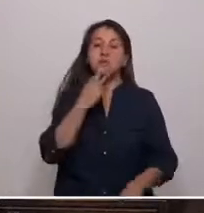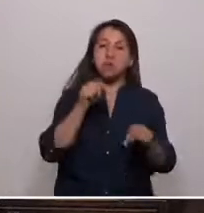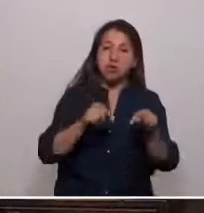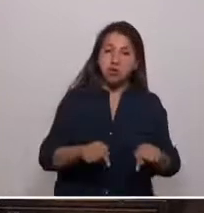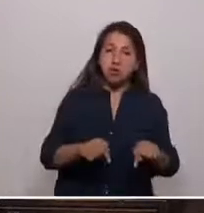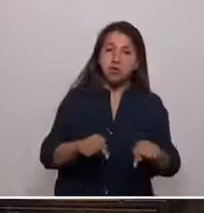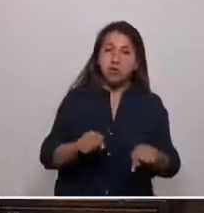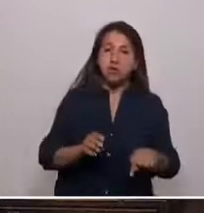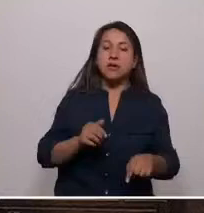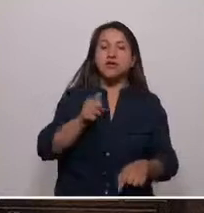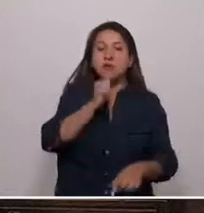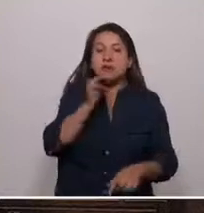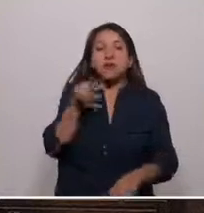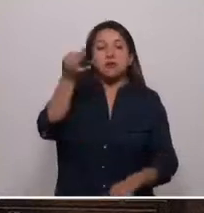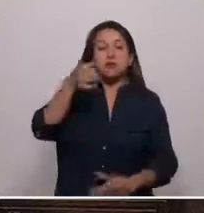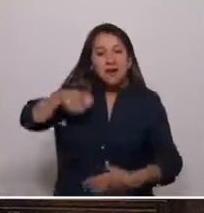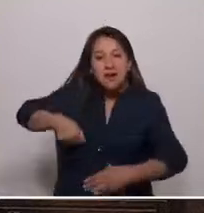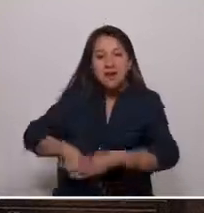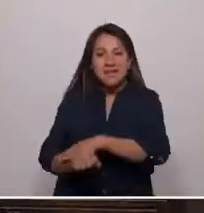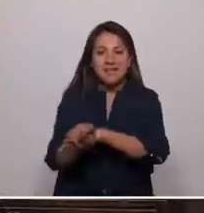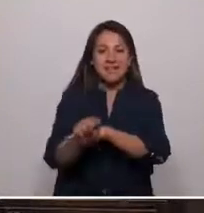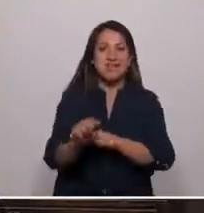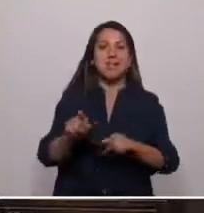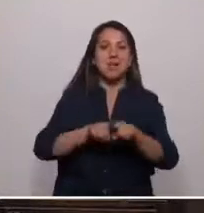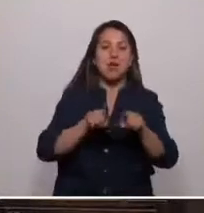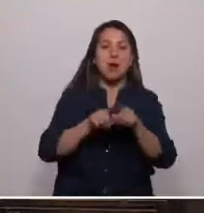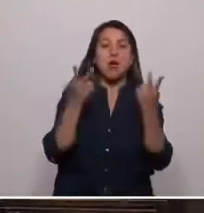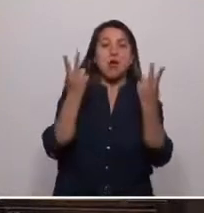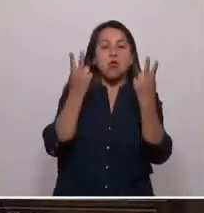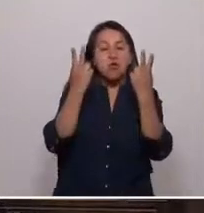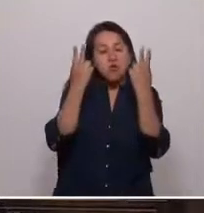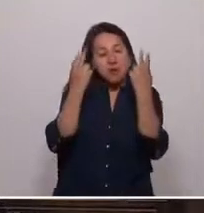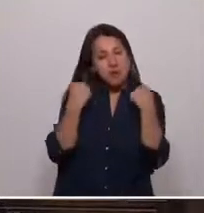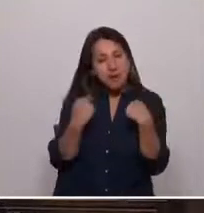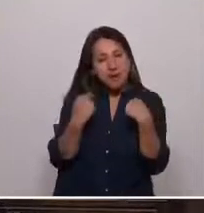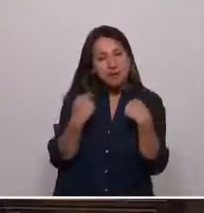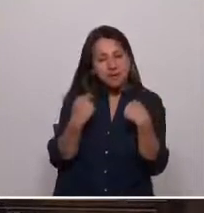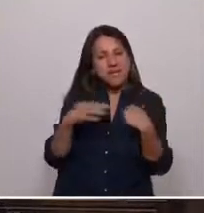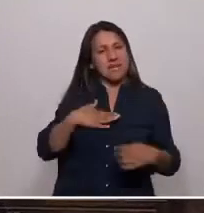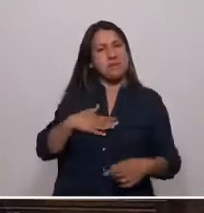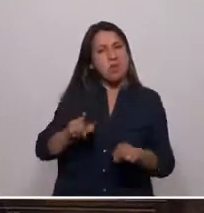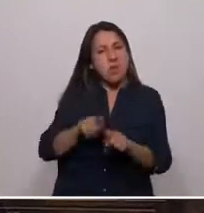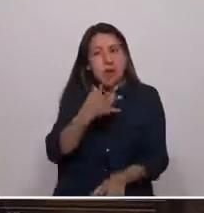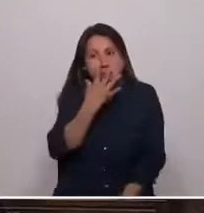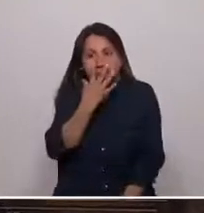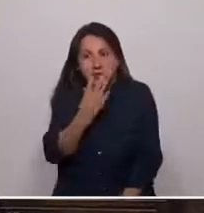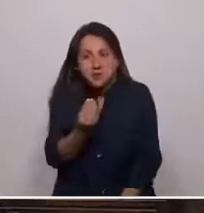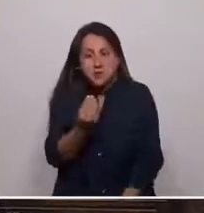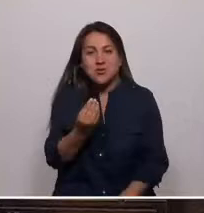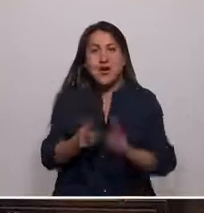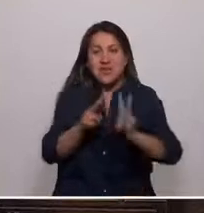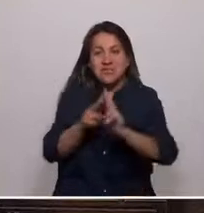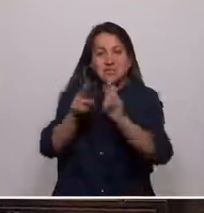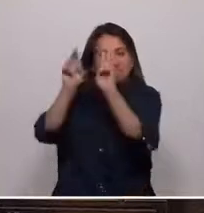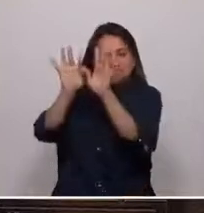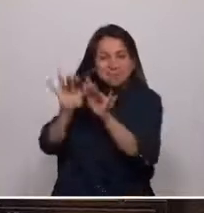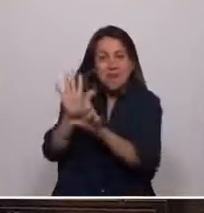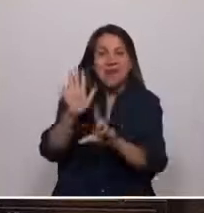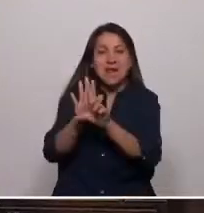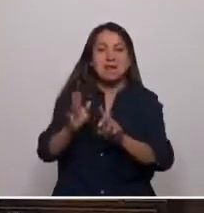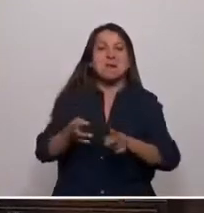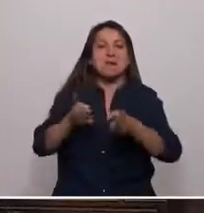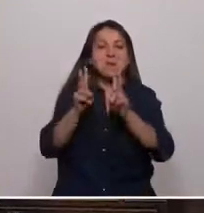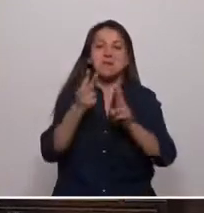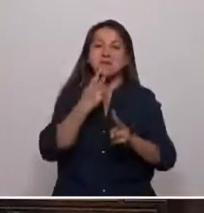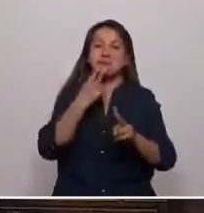que aún no han nacido. Desde la humildad debemos ser ambiciosos y hacer una ley fundamental que nos permita vivir en paz y